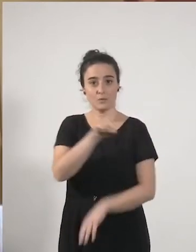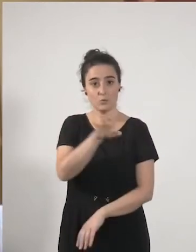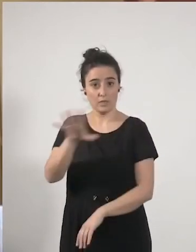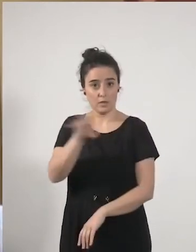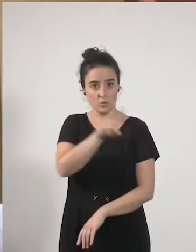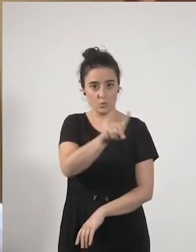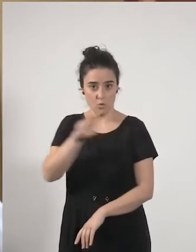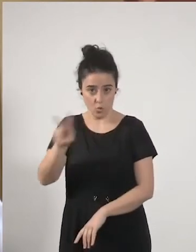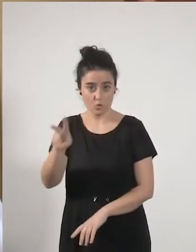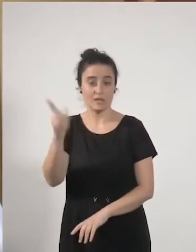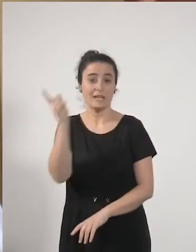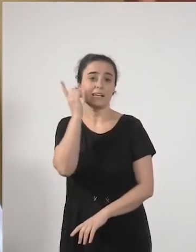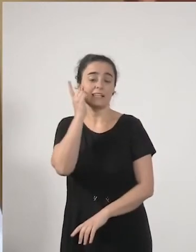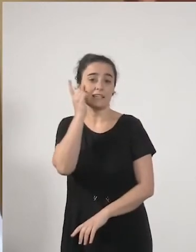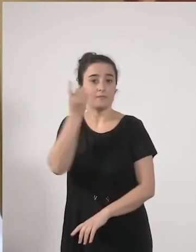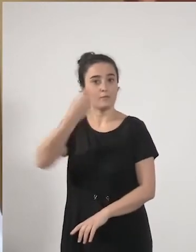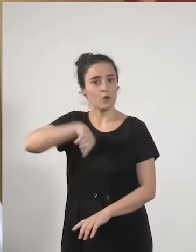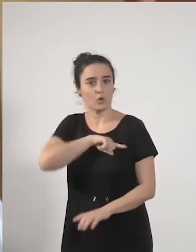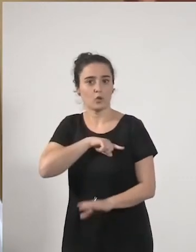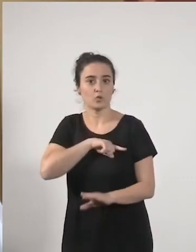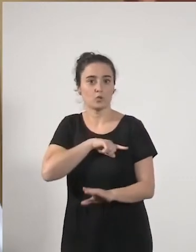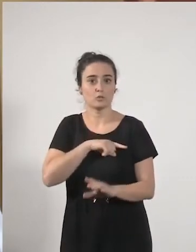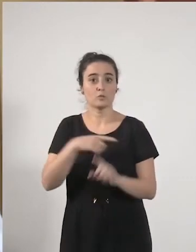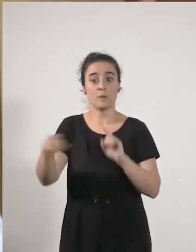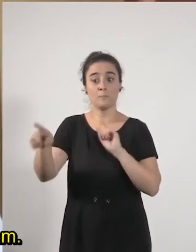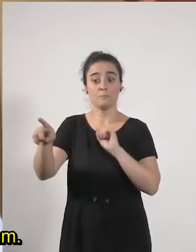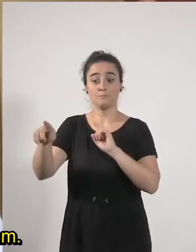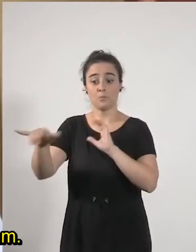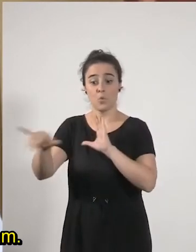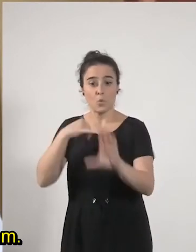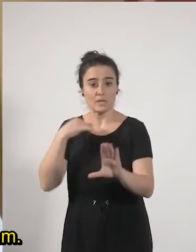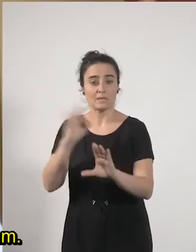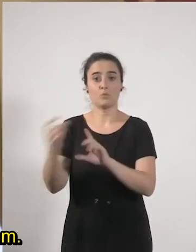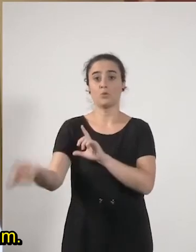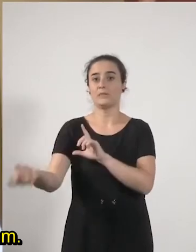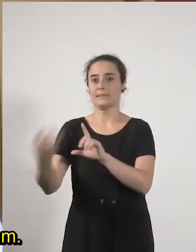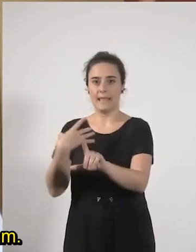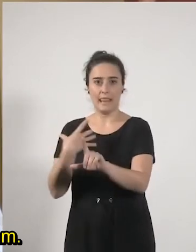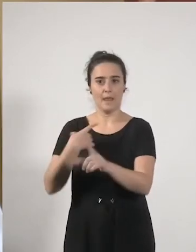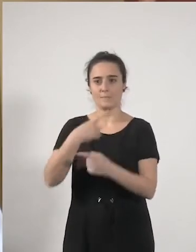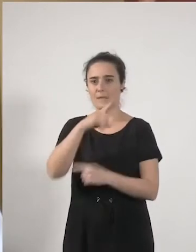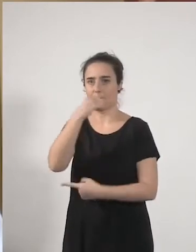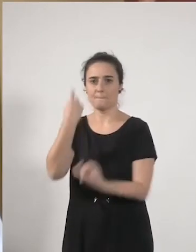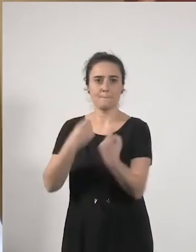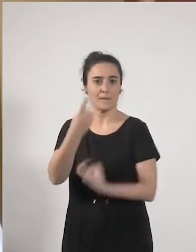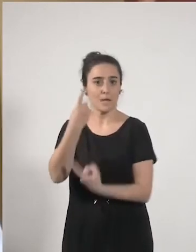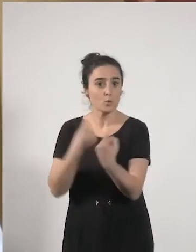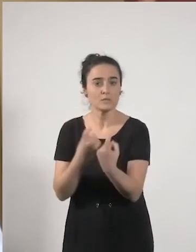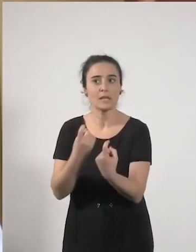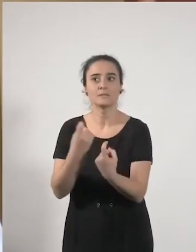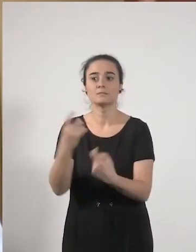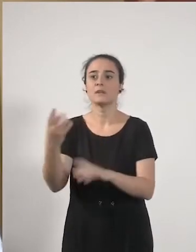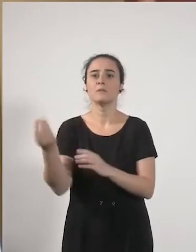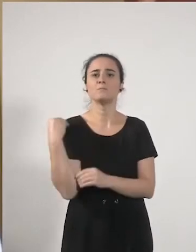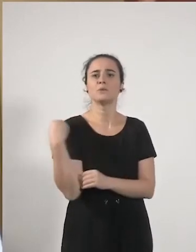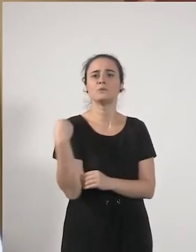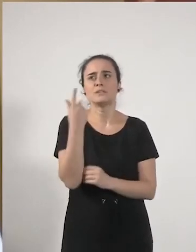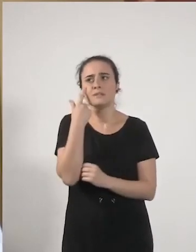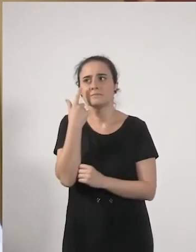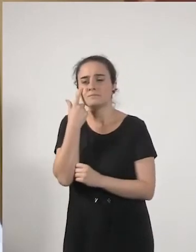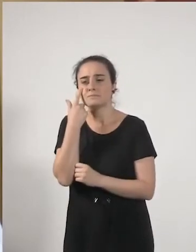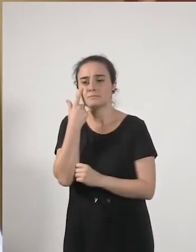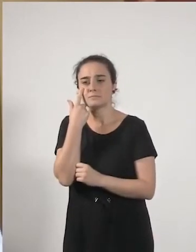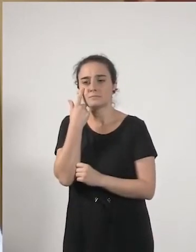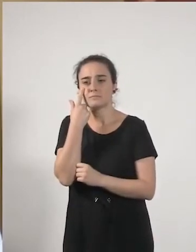600771512 es el teléfono en el que estamos recogiendo preguntas a través de whatsapp y de telegram nos decían nos preguntaban si realmente